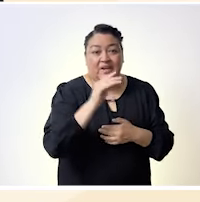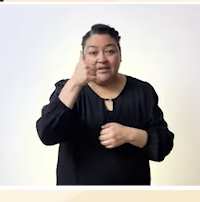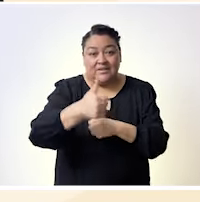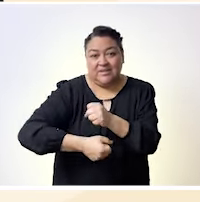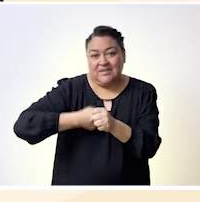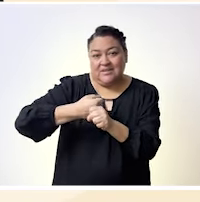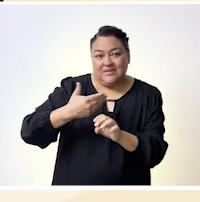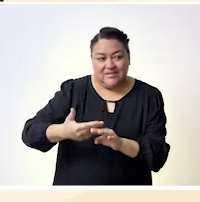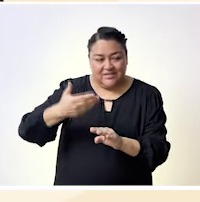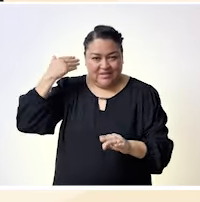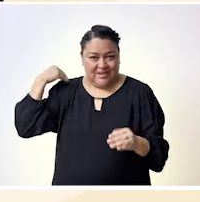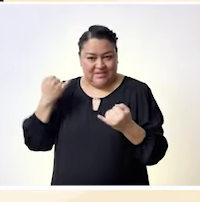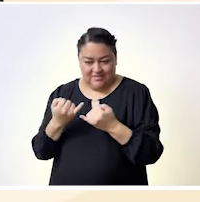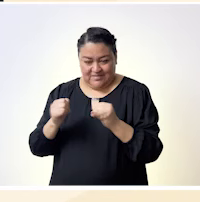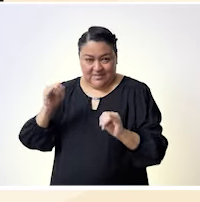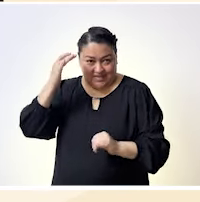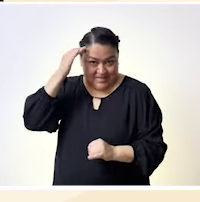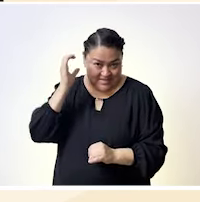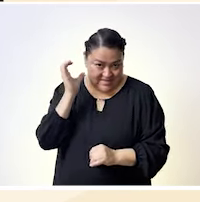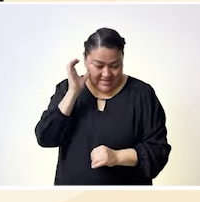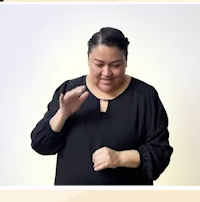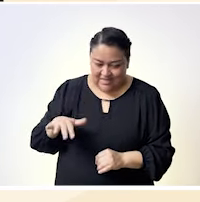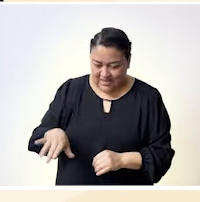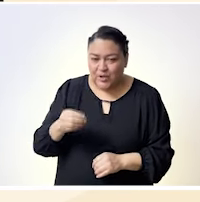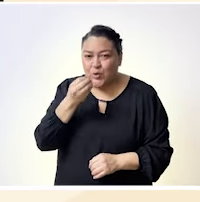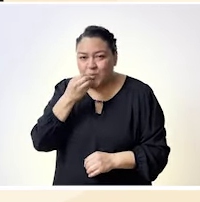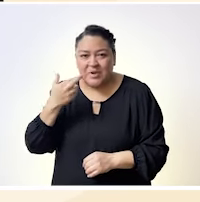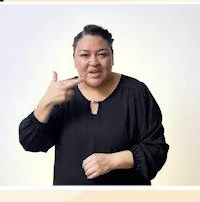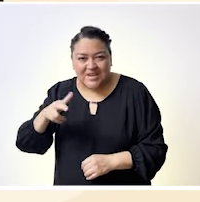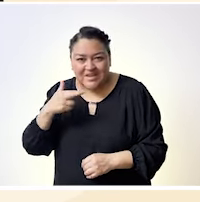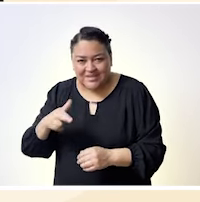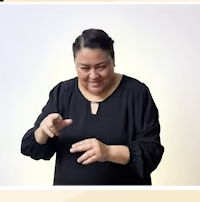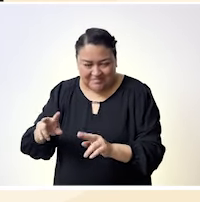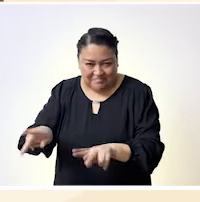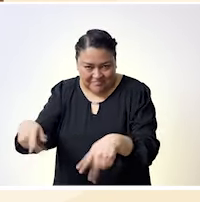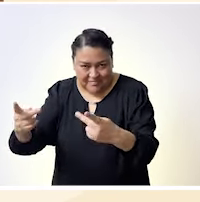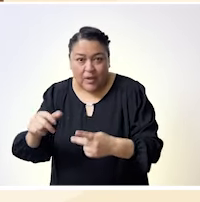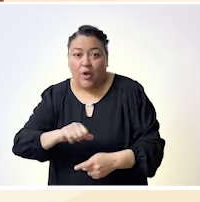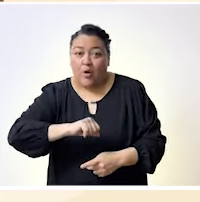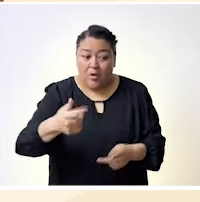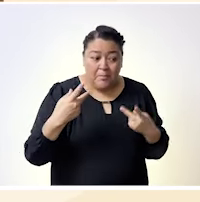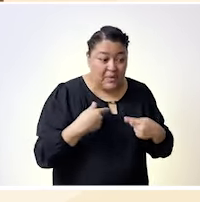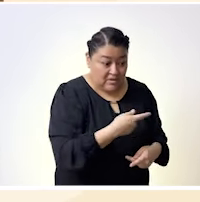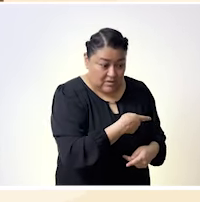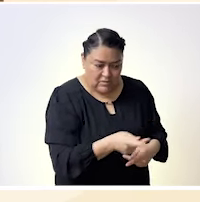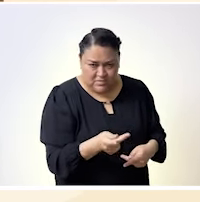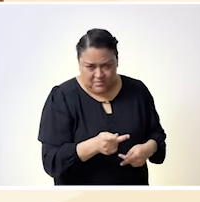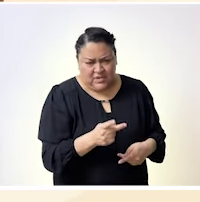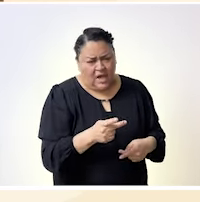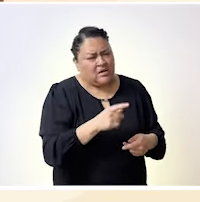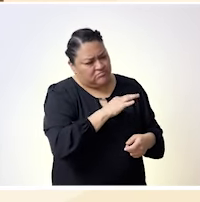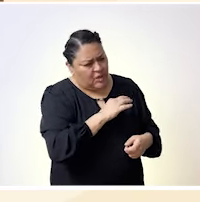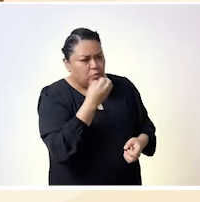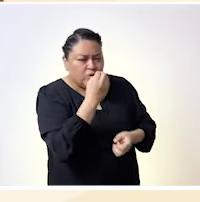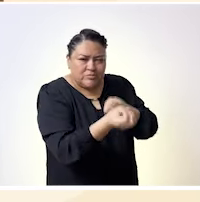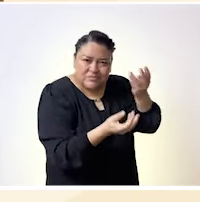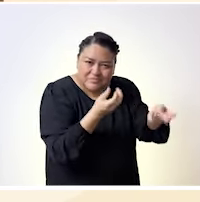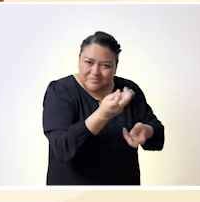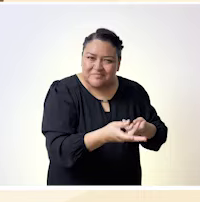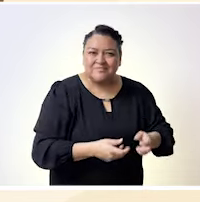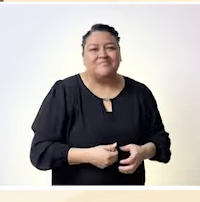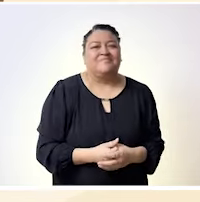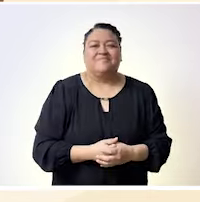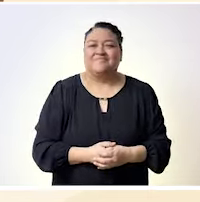inauguró su restaurante Cocono, Epazote en Sotzil, en San Cristóbal de las Casas, y también un comedor social para personas en